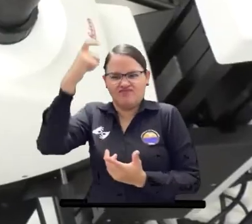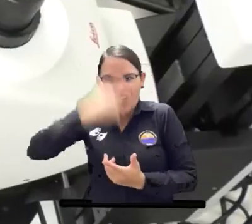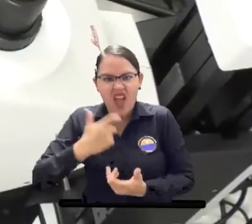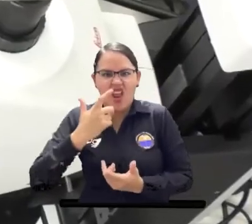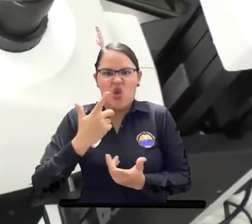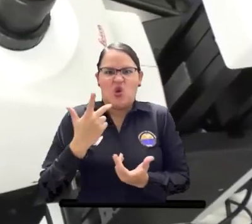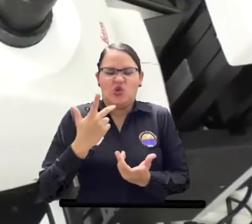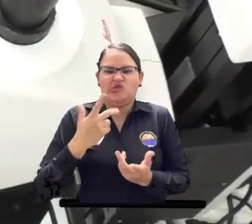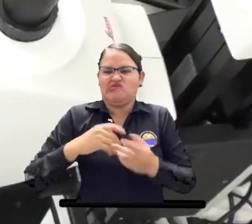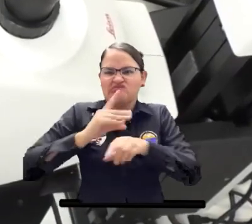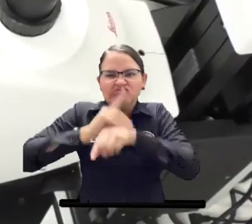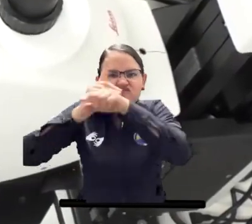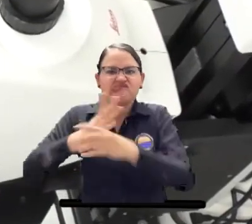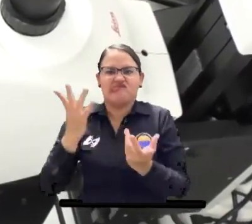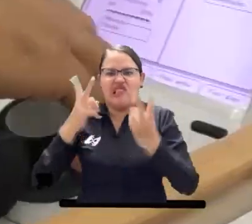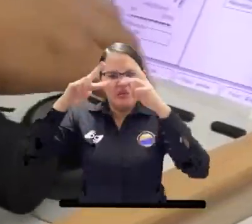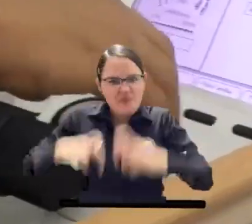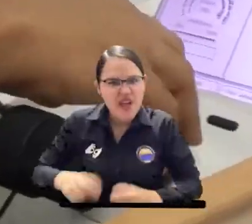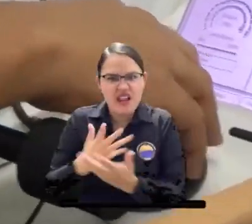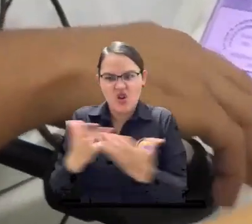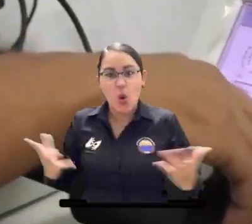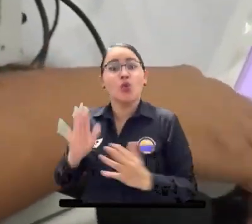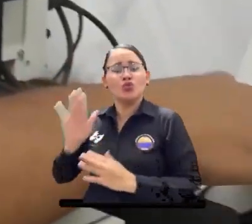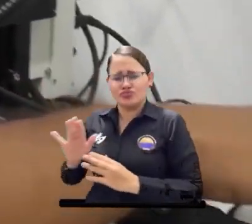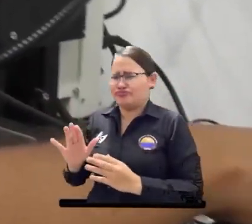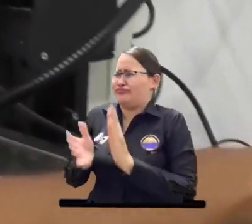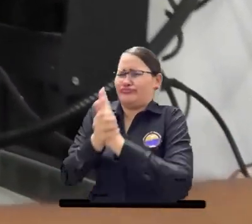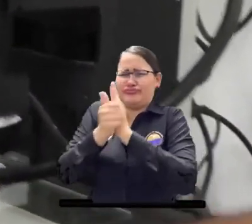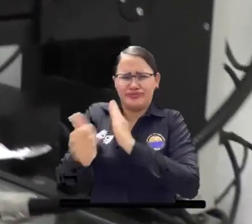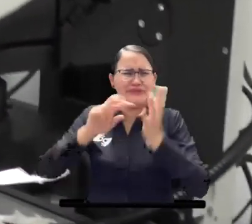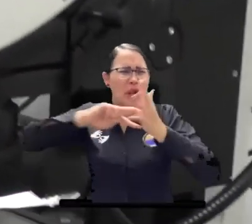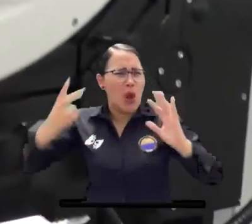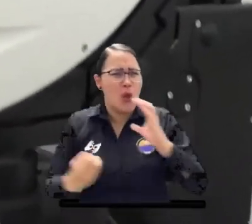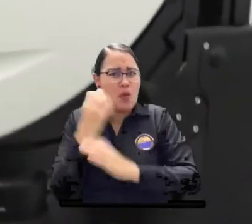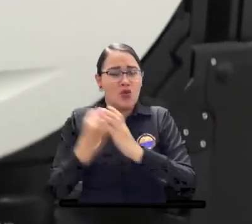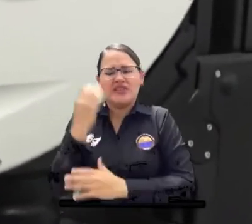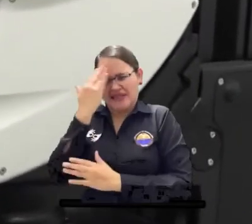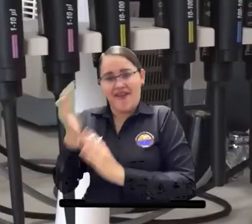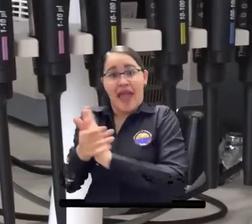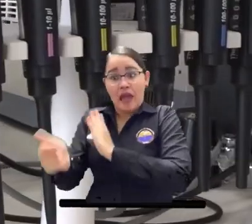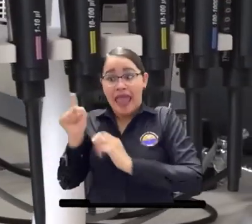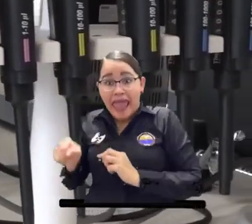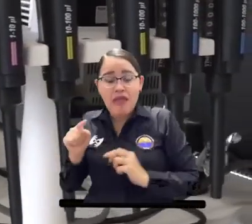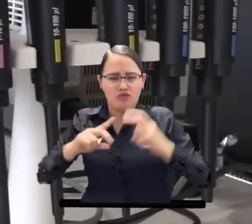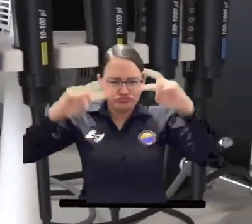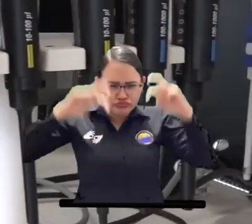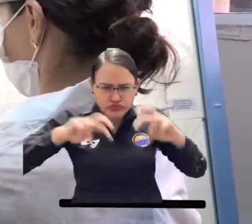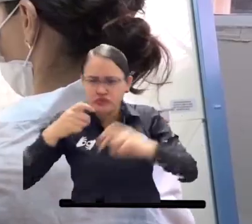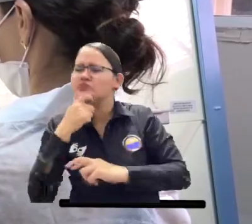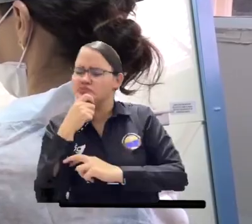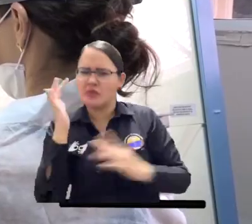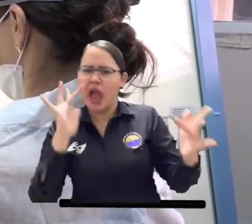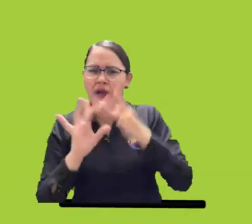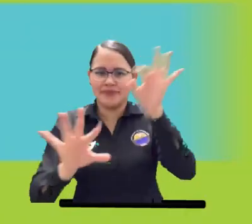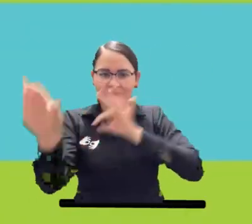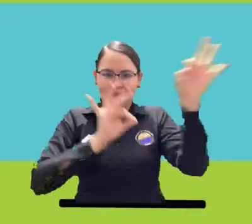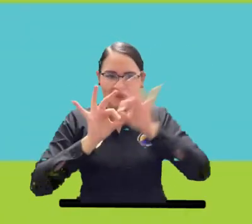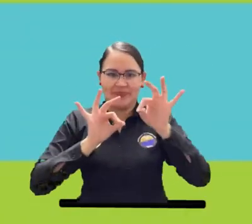senior, así como una amplia experiencia en proyectos de innovación, desarrollo tecnológico y en otras formas de investigación.